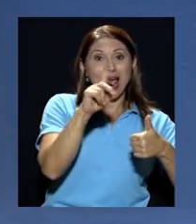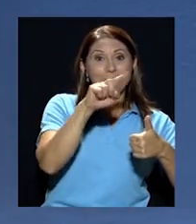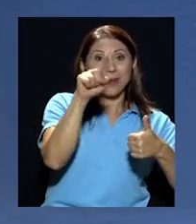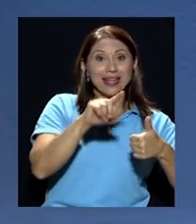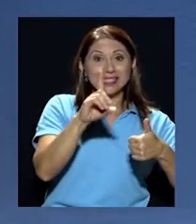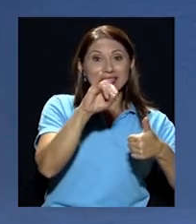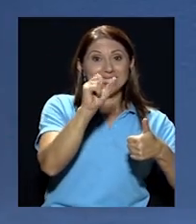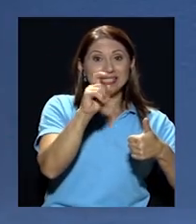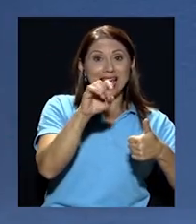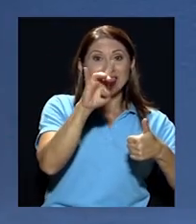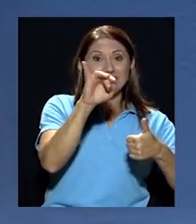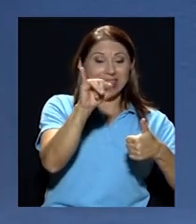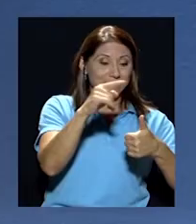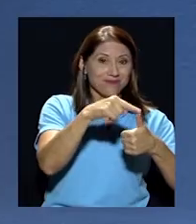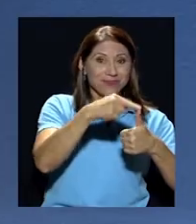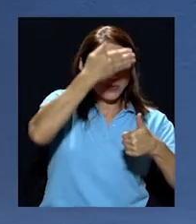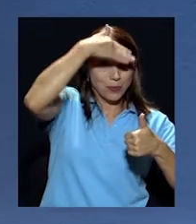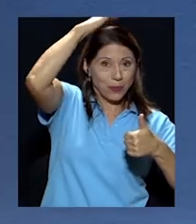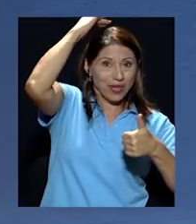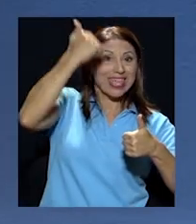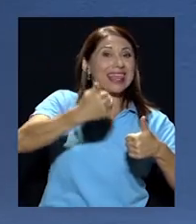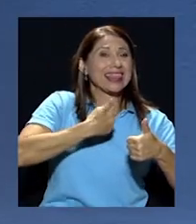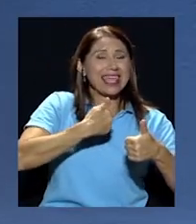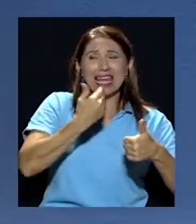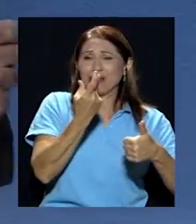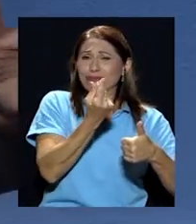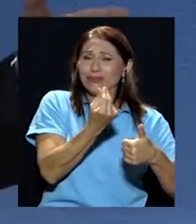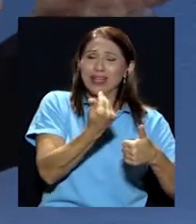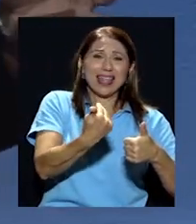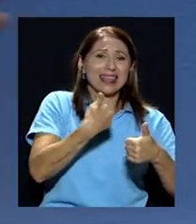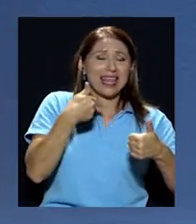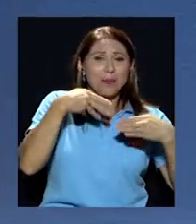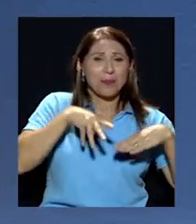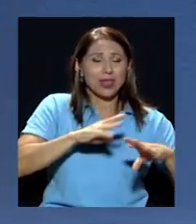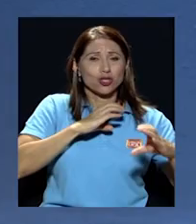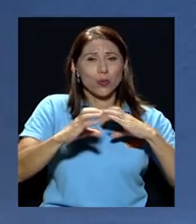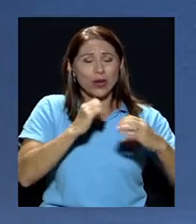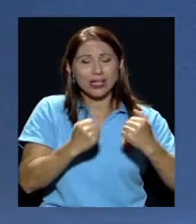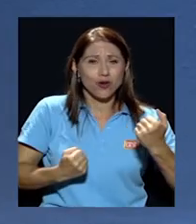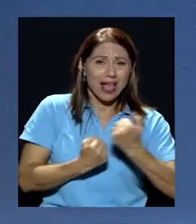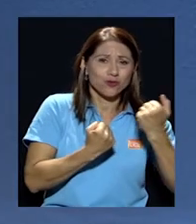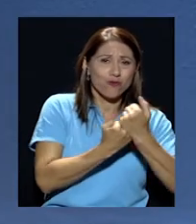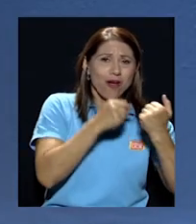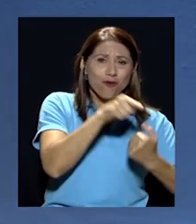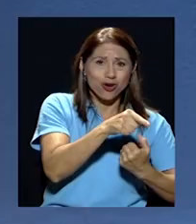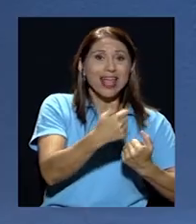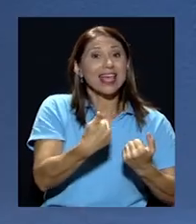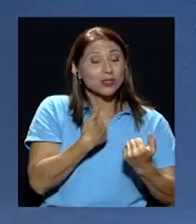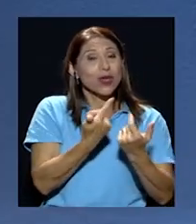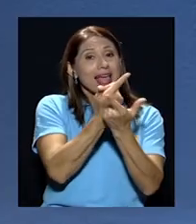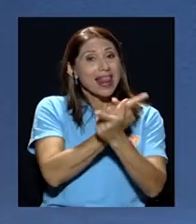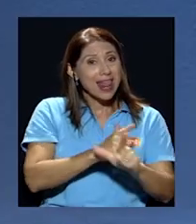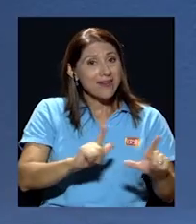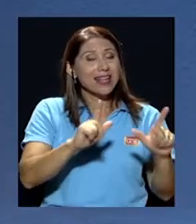todos los medios de comunicación a su favor porque es una cosa que arrastra el Partido de Liberación Nacional desde el 2006